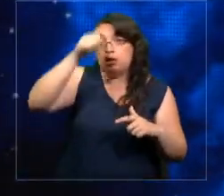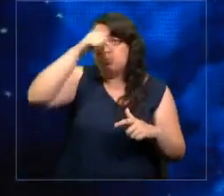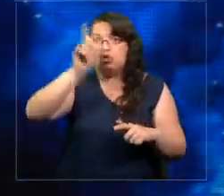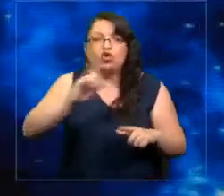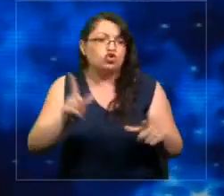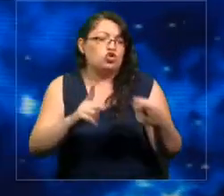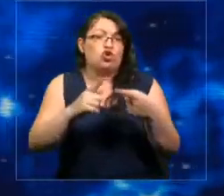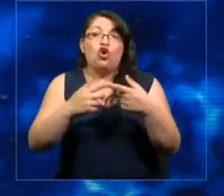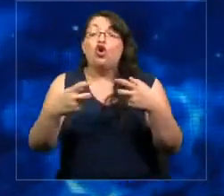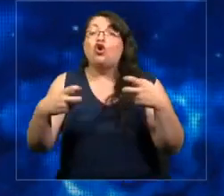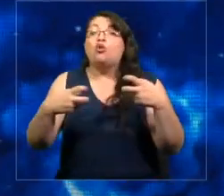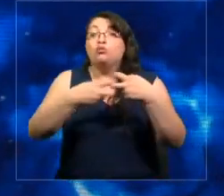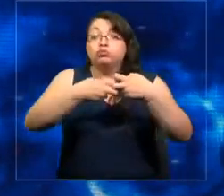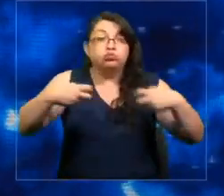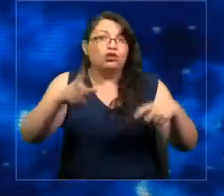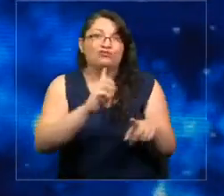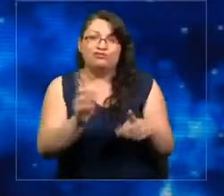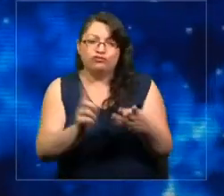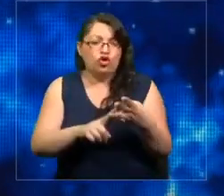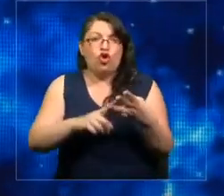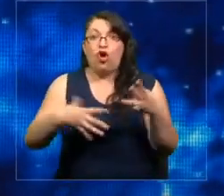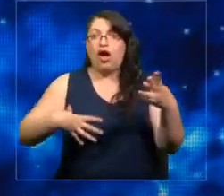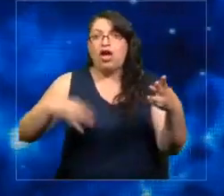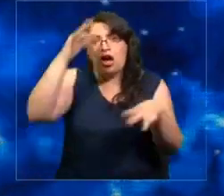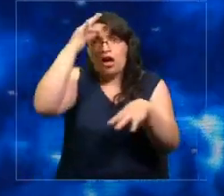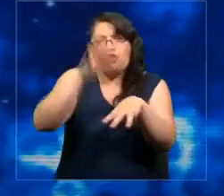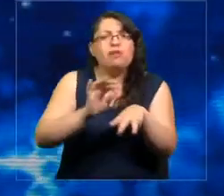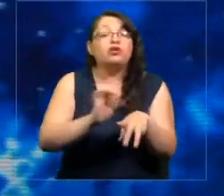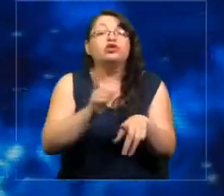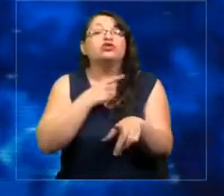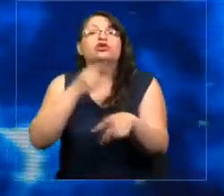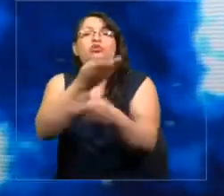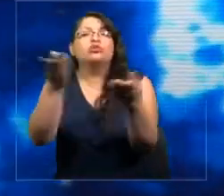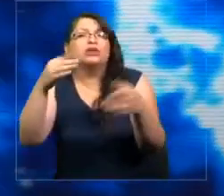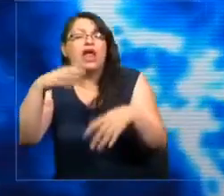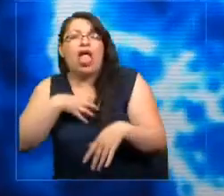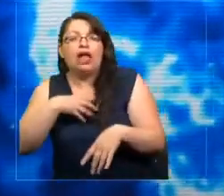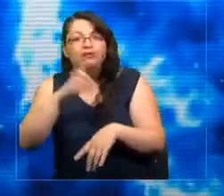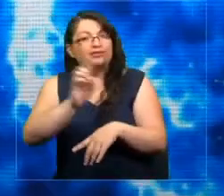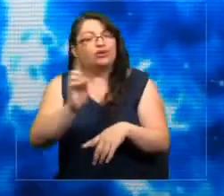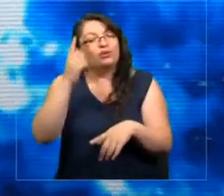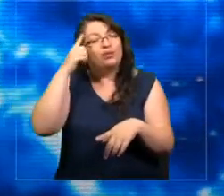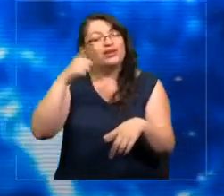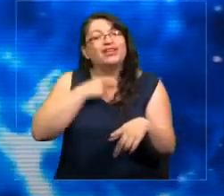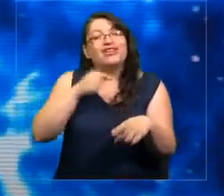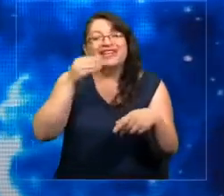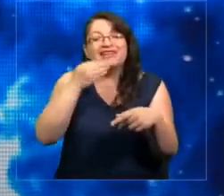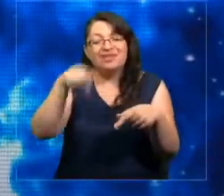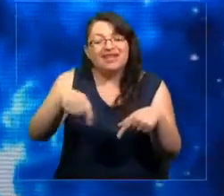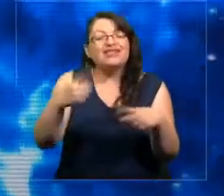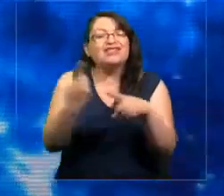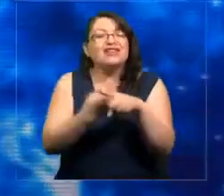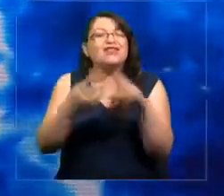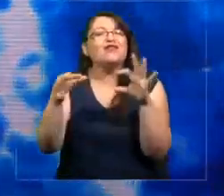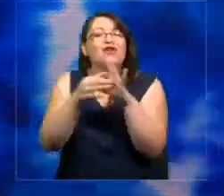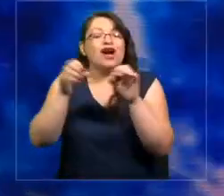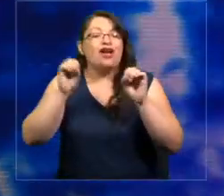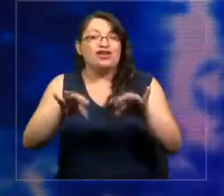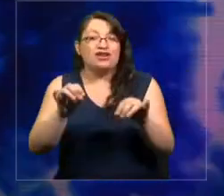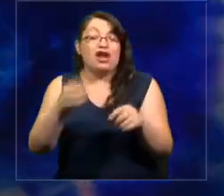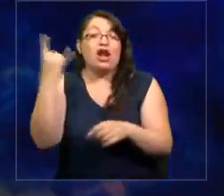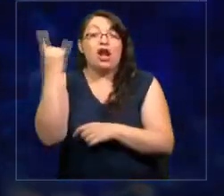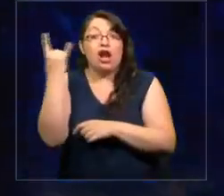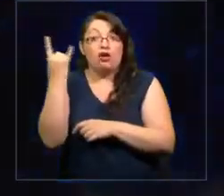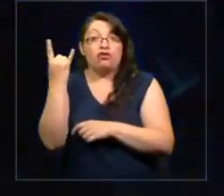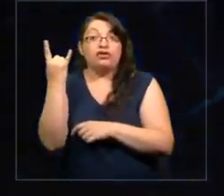no tienen hijos enfermos. Yo no quiero asustar a nadie, pero me interesa que esta sea una conversación también de educación. La Universidad Helsinki